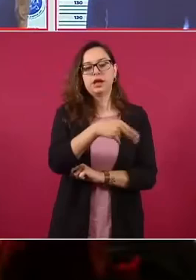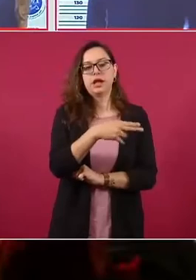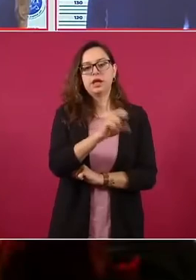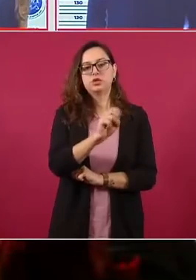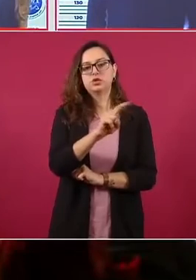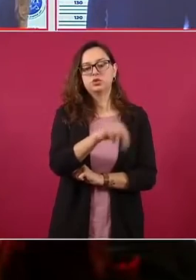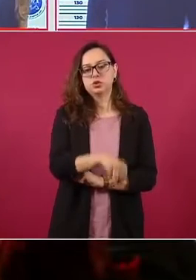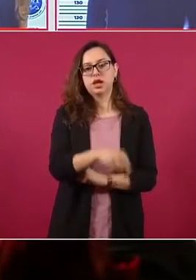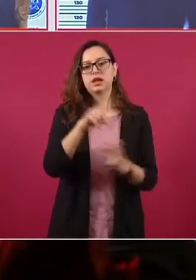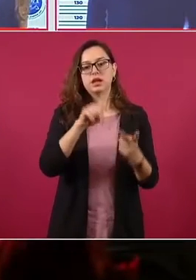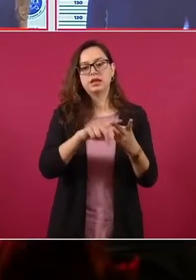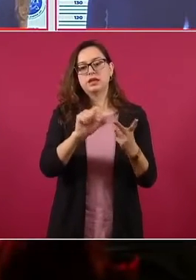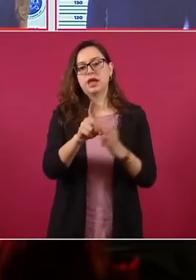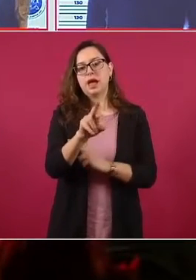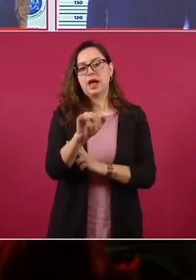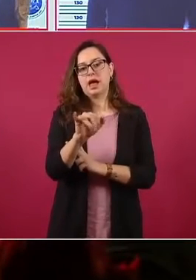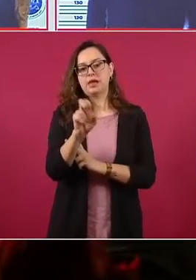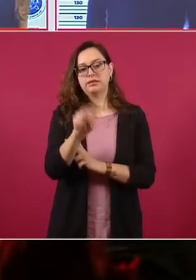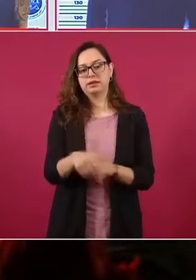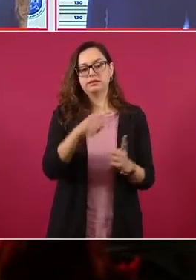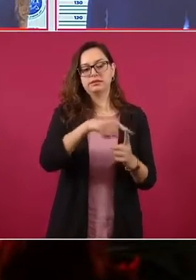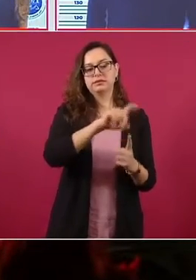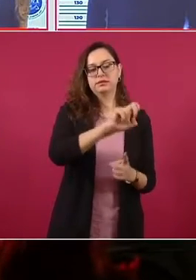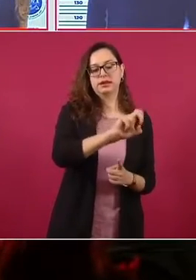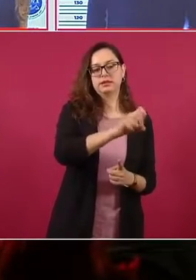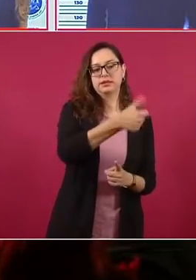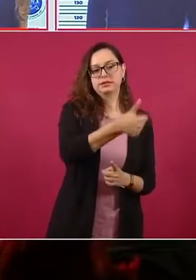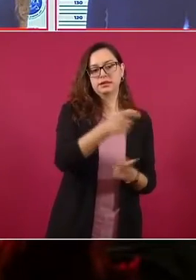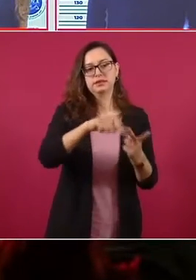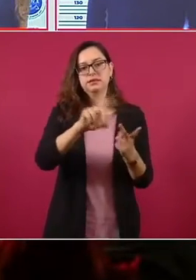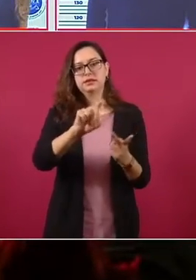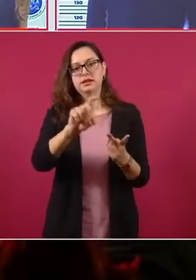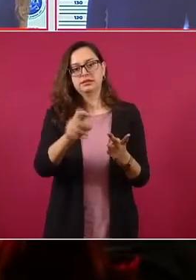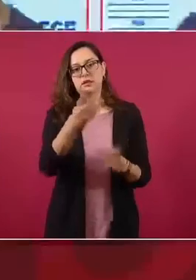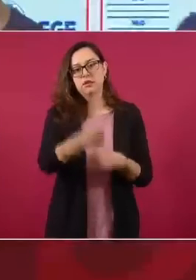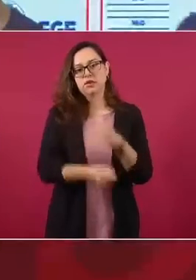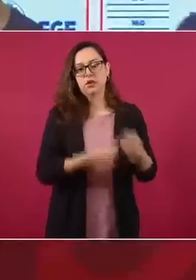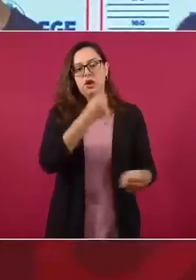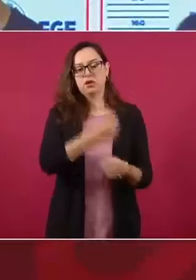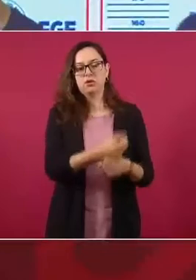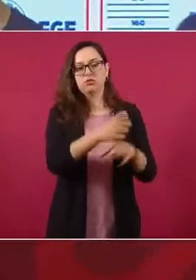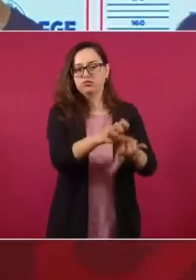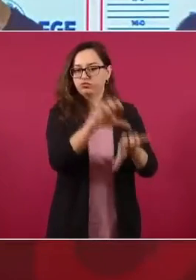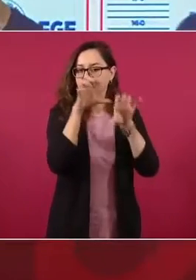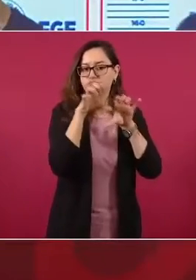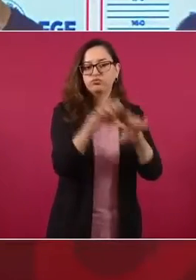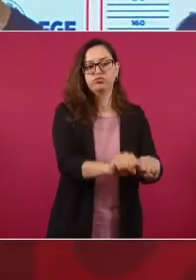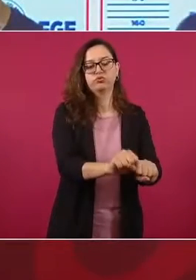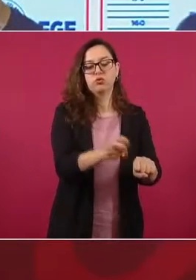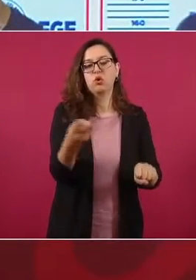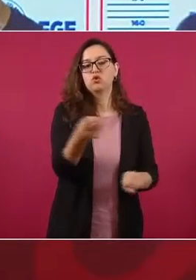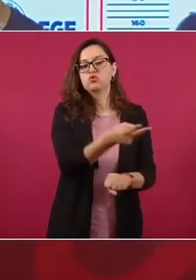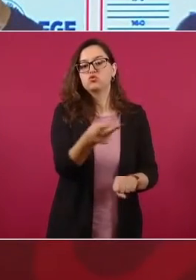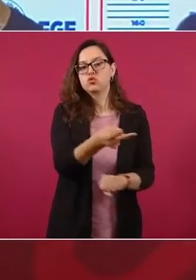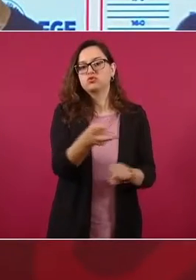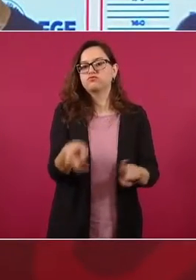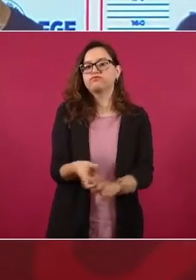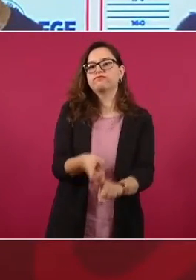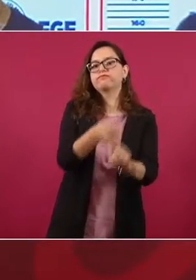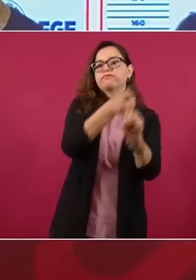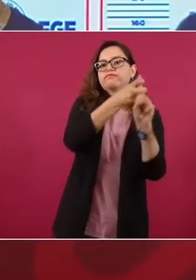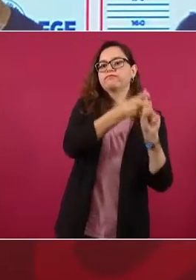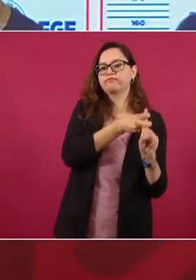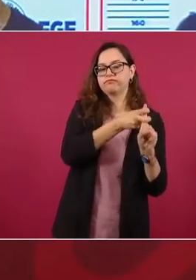N., de 36 y 34 años de edad, quienes tenían privadas de la libertad a dos personas, quienes